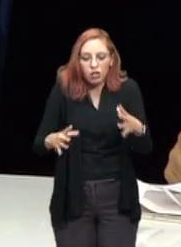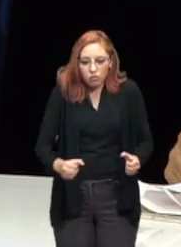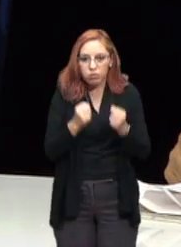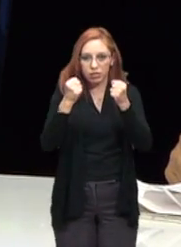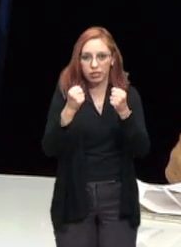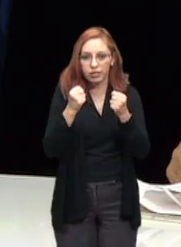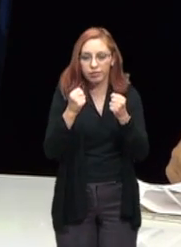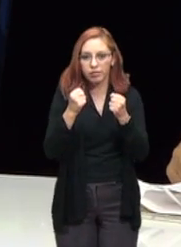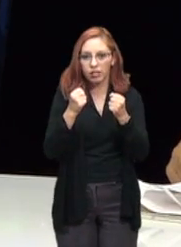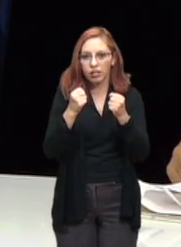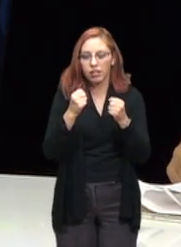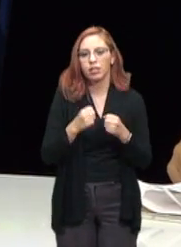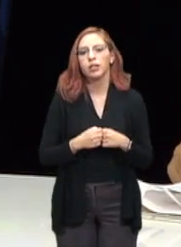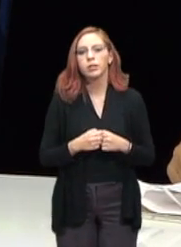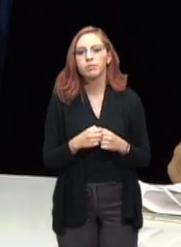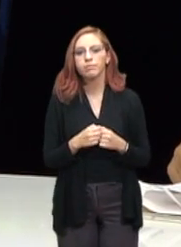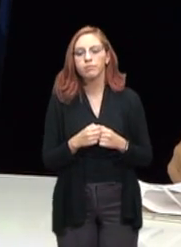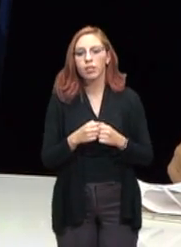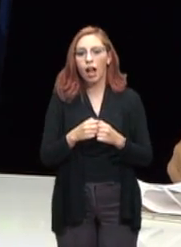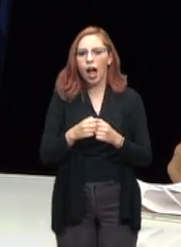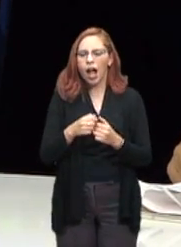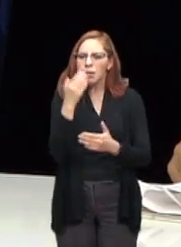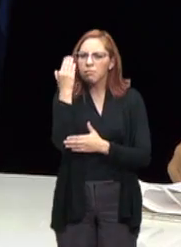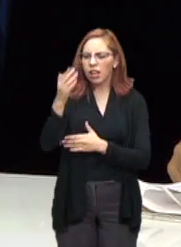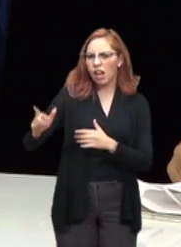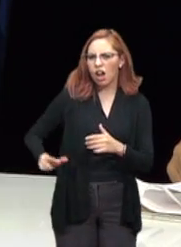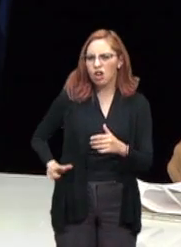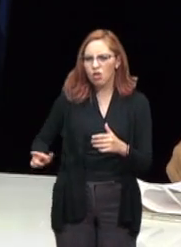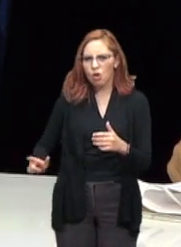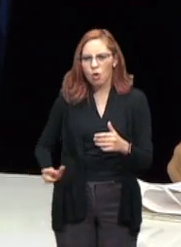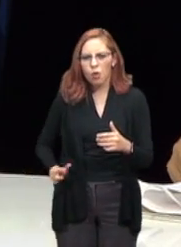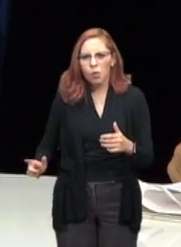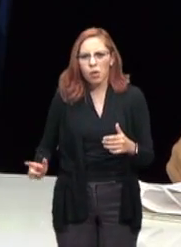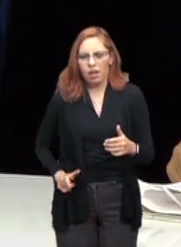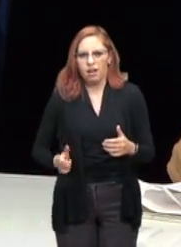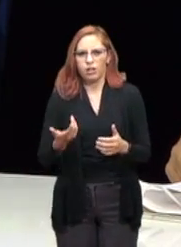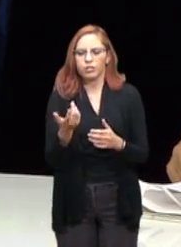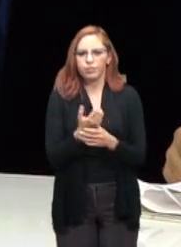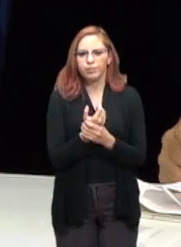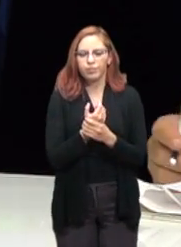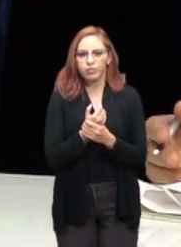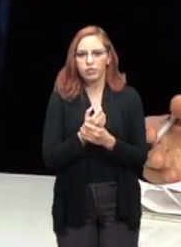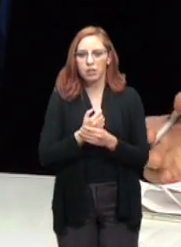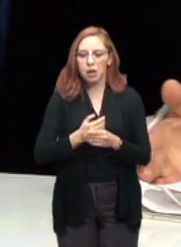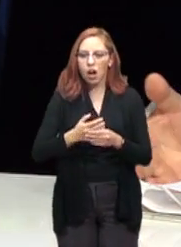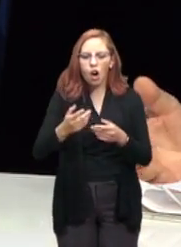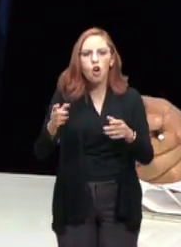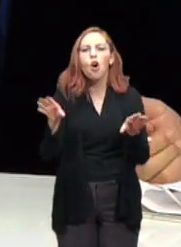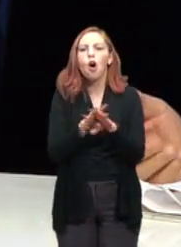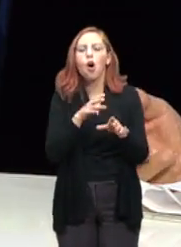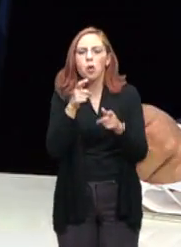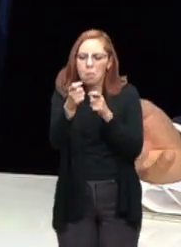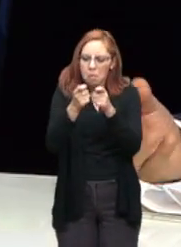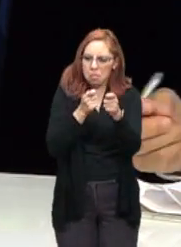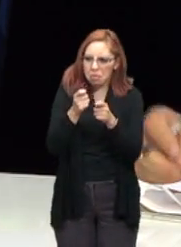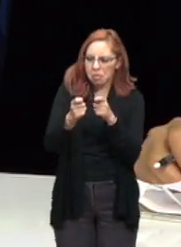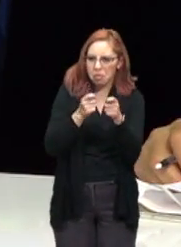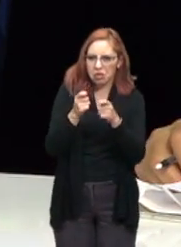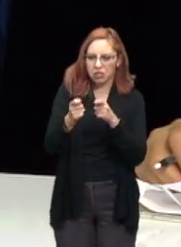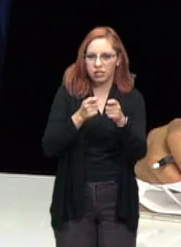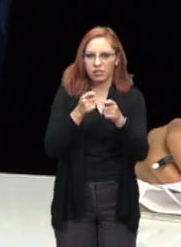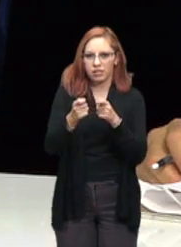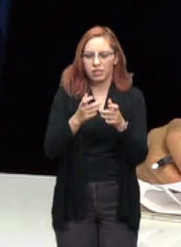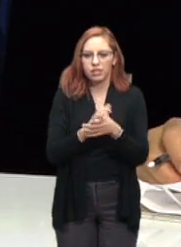reconocerle entonces al gobierno esa proeza, José Luis Juárez, para poder administrar los recursos. Sí, fue el